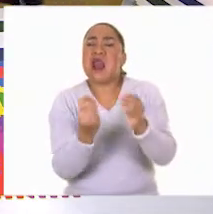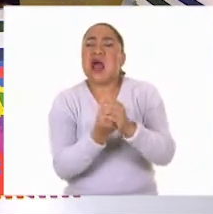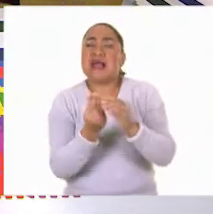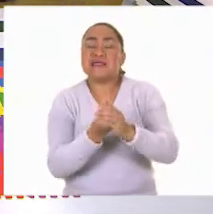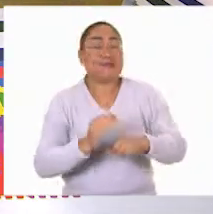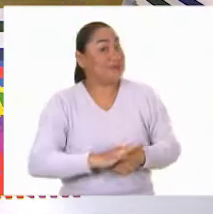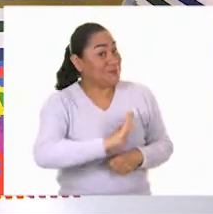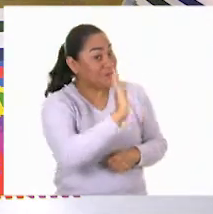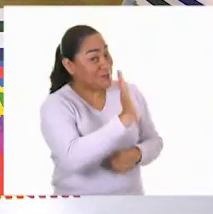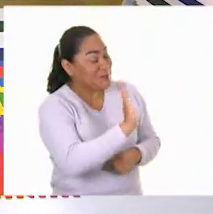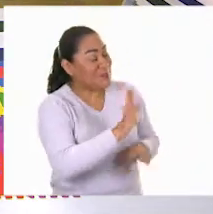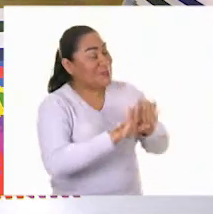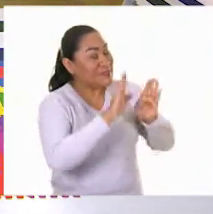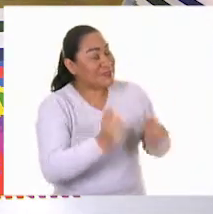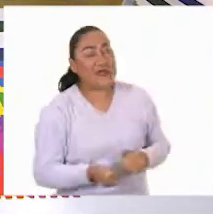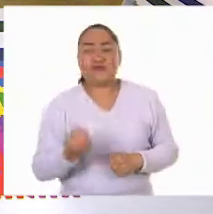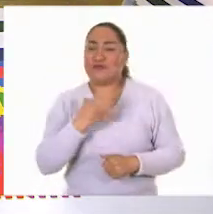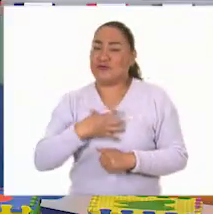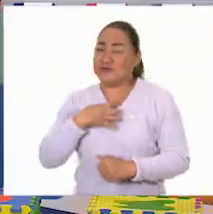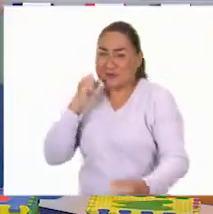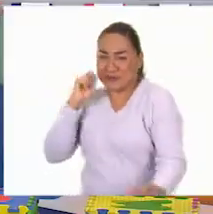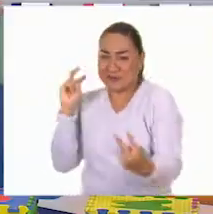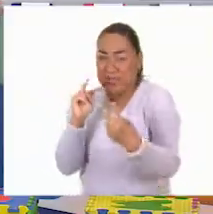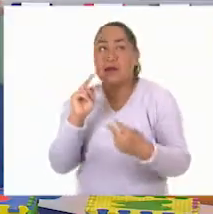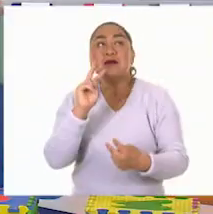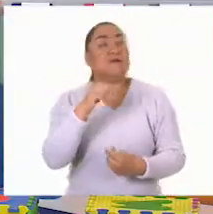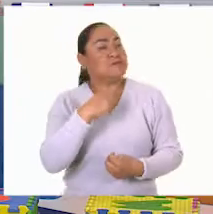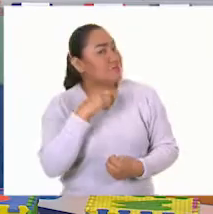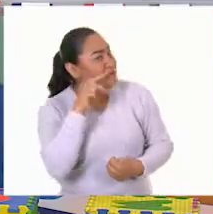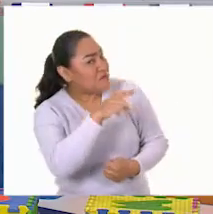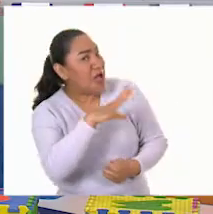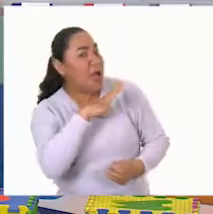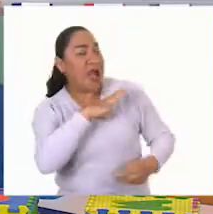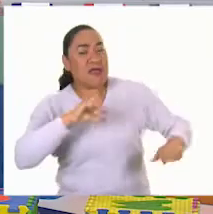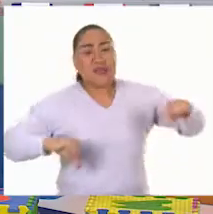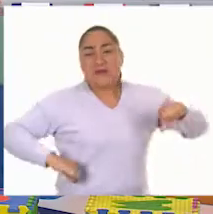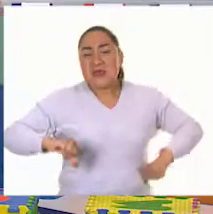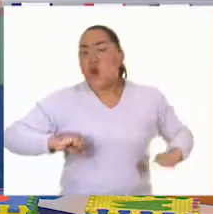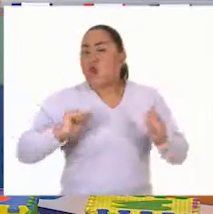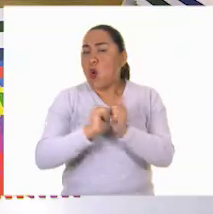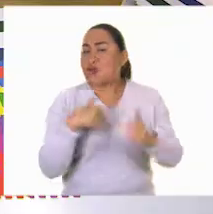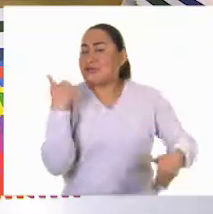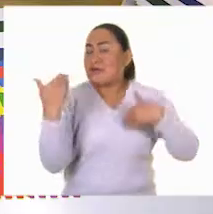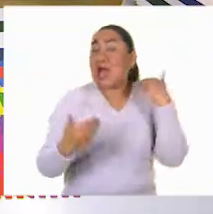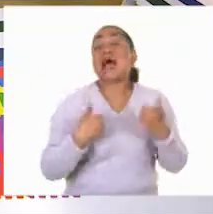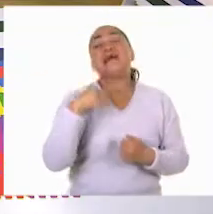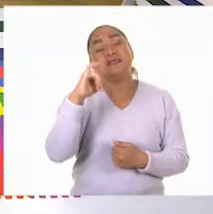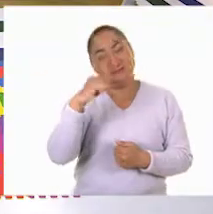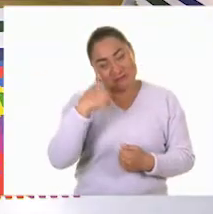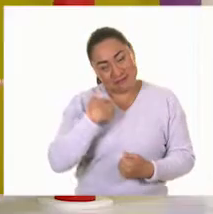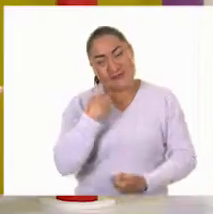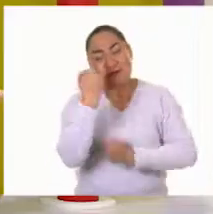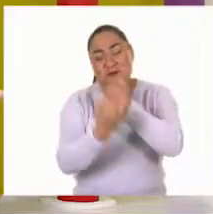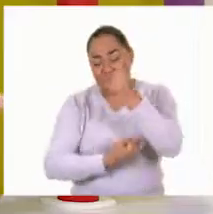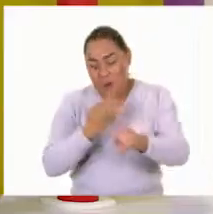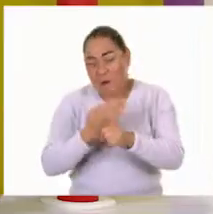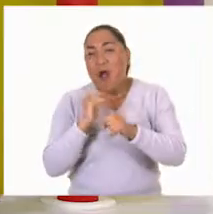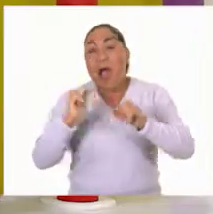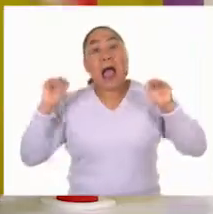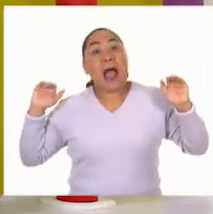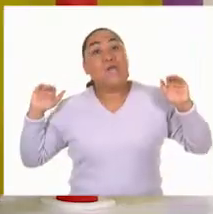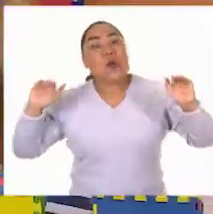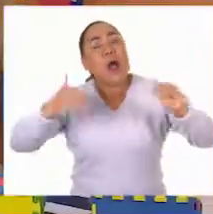estás? Muy contento de verte. Muy bien. Ya te vi que andas haciendo actividades recreativas aquí en el salón. Estaba jugando al avioncito como cuando era más niño. Muy bien.